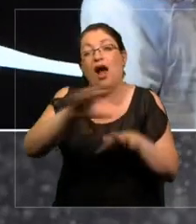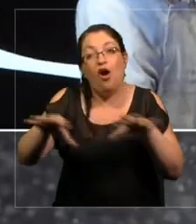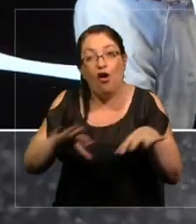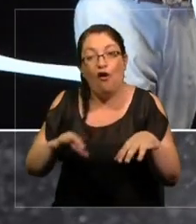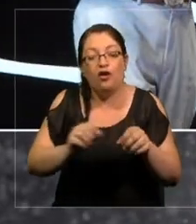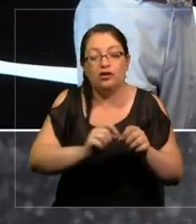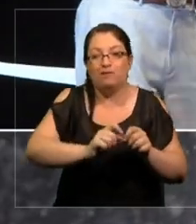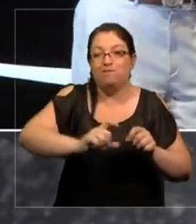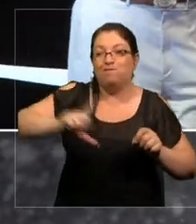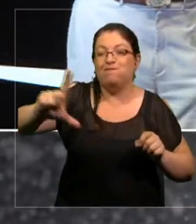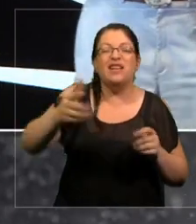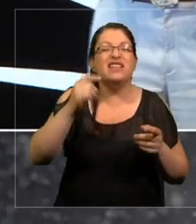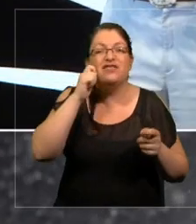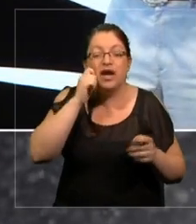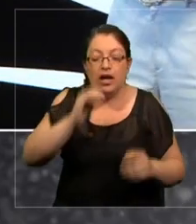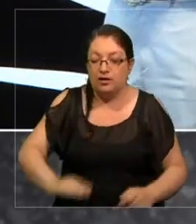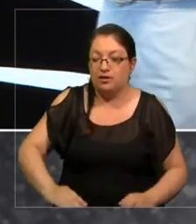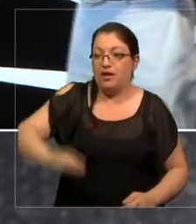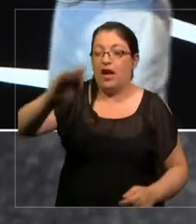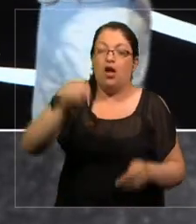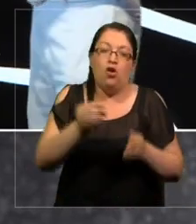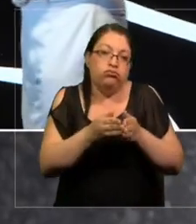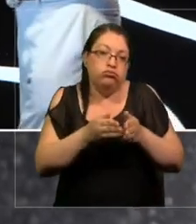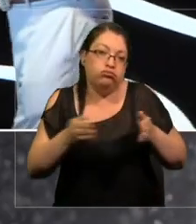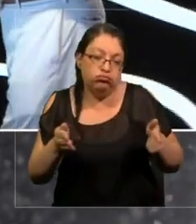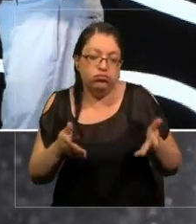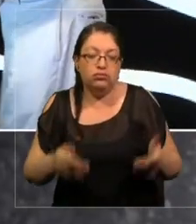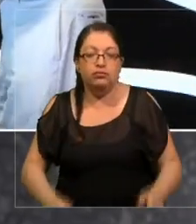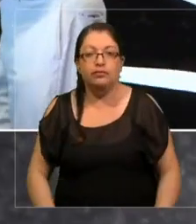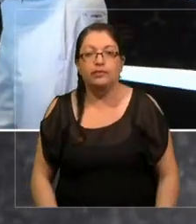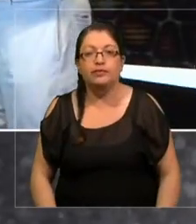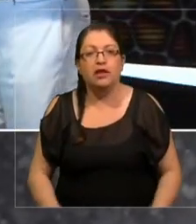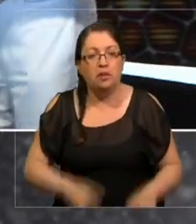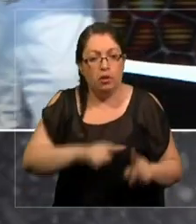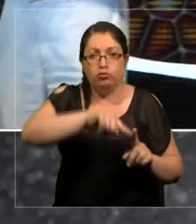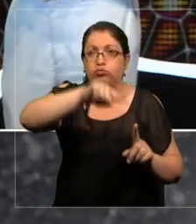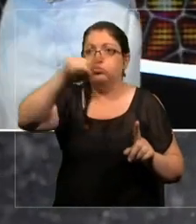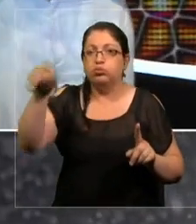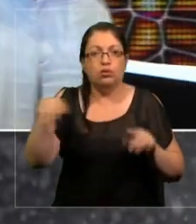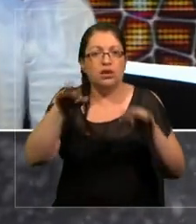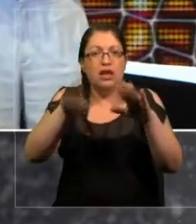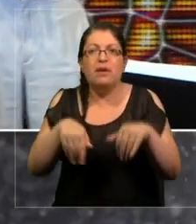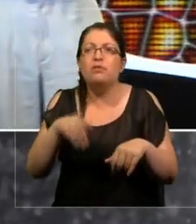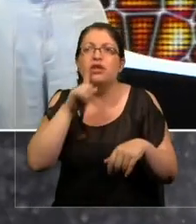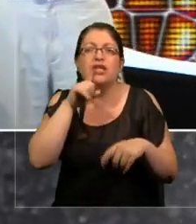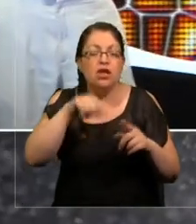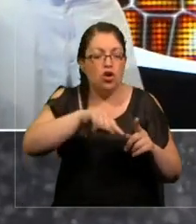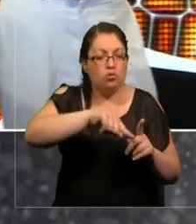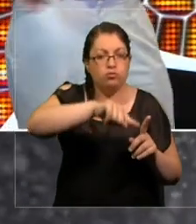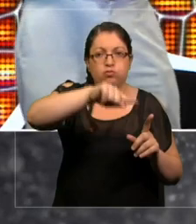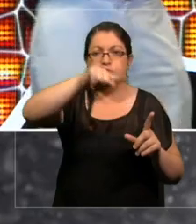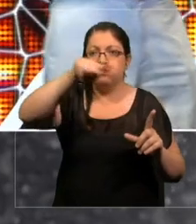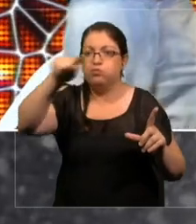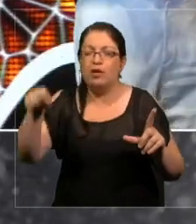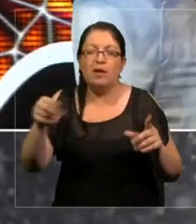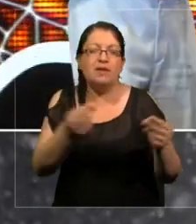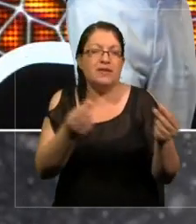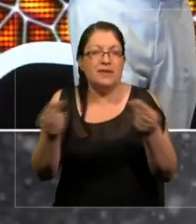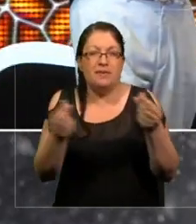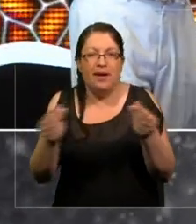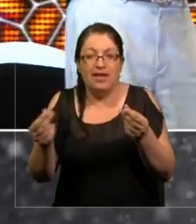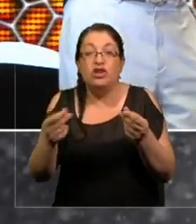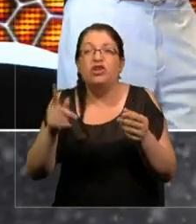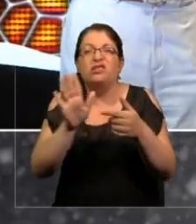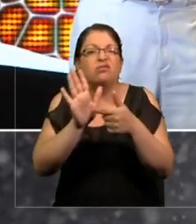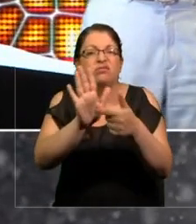la misma curva. Y tiene una forma de curva similar a esta. Y esto muestra